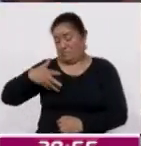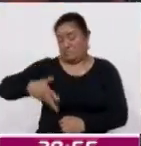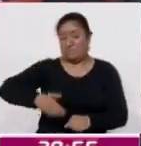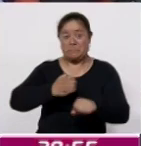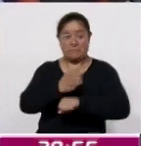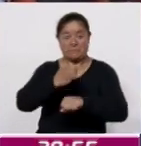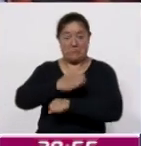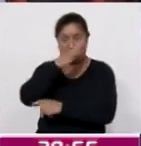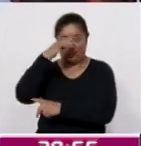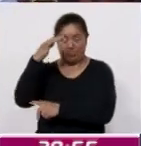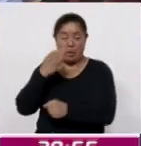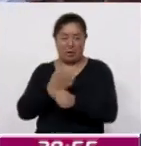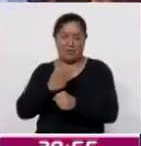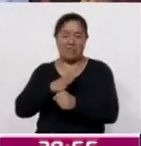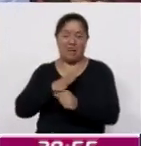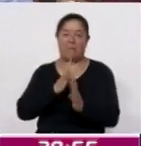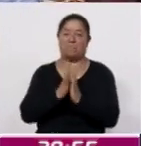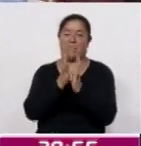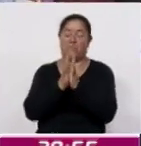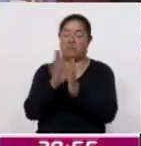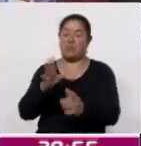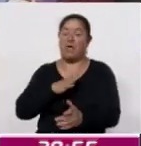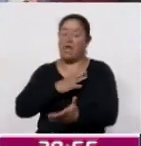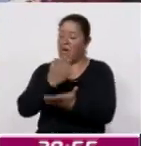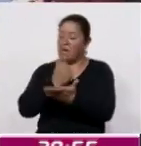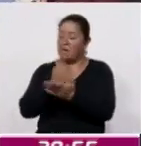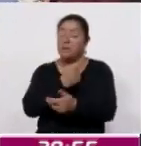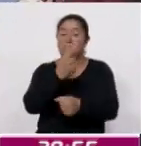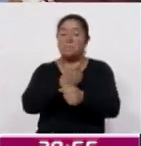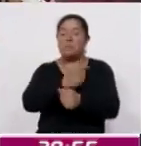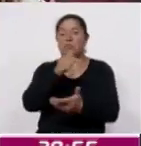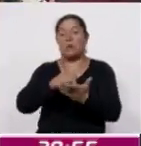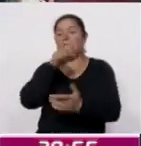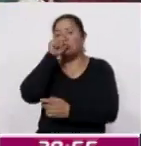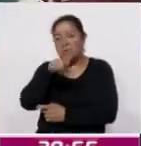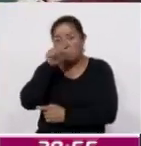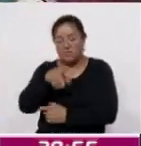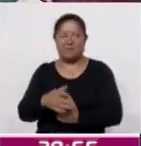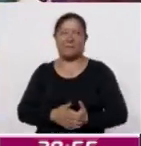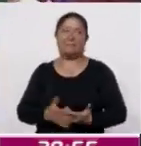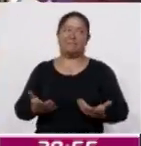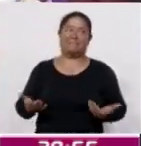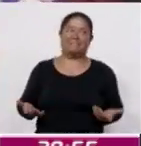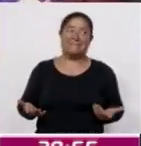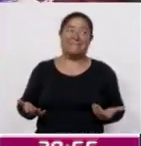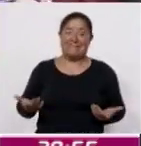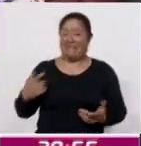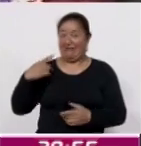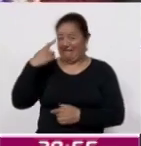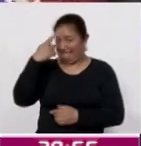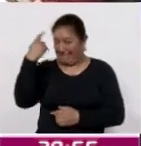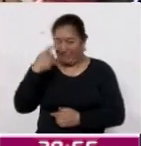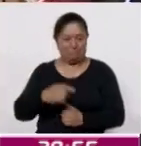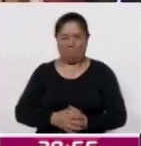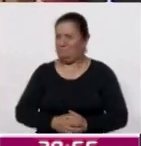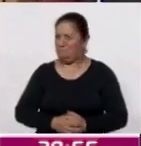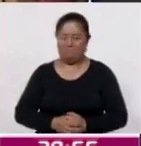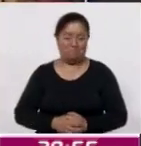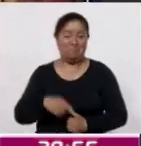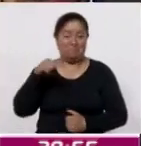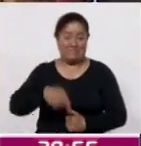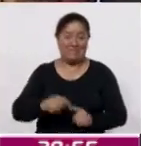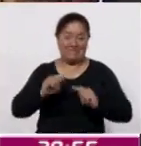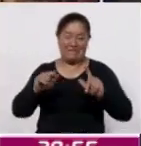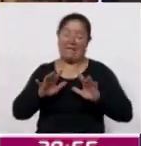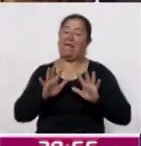este evento participando y obteniendo los primeros lugares también. Así que también no fue nada sencillo, porque son las